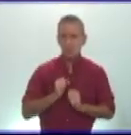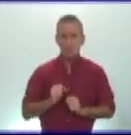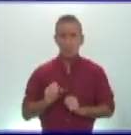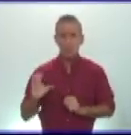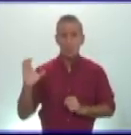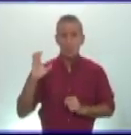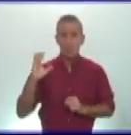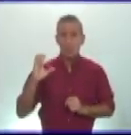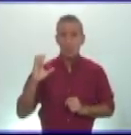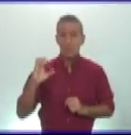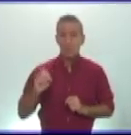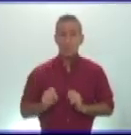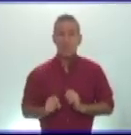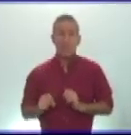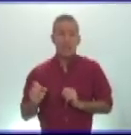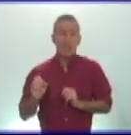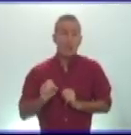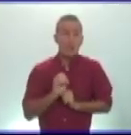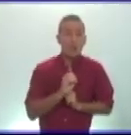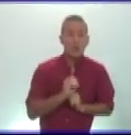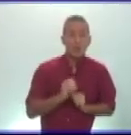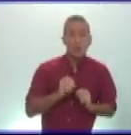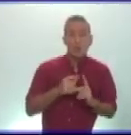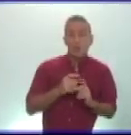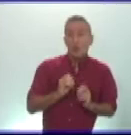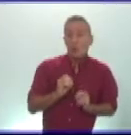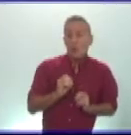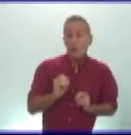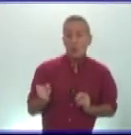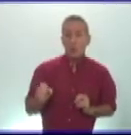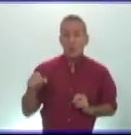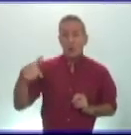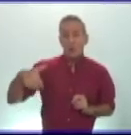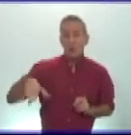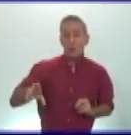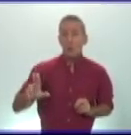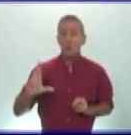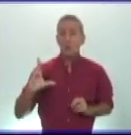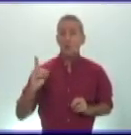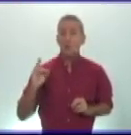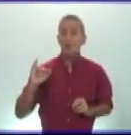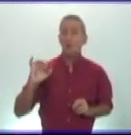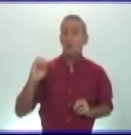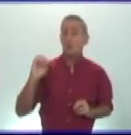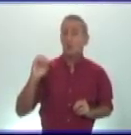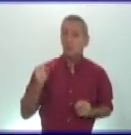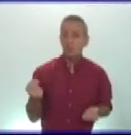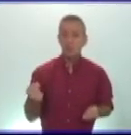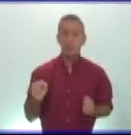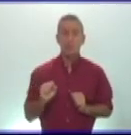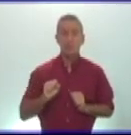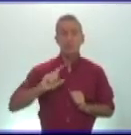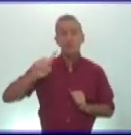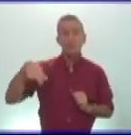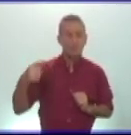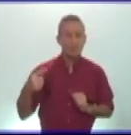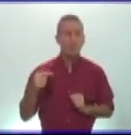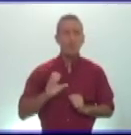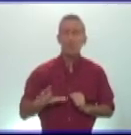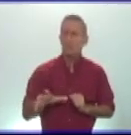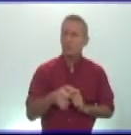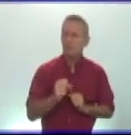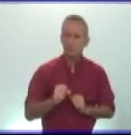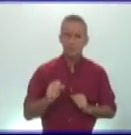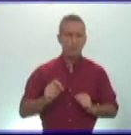judío no obstante la situación dio un giro cuando en el año 325 constantino realizó una reunión